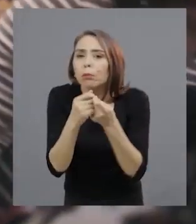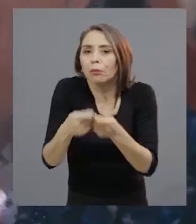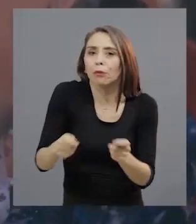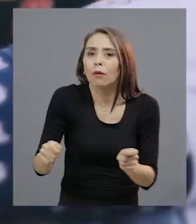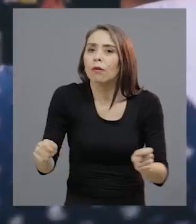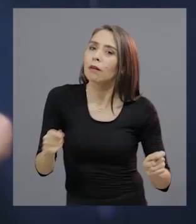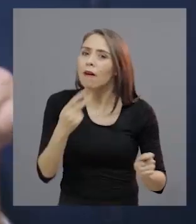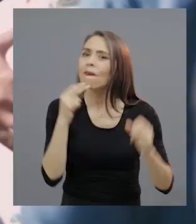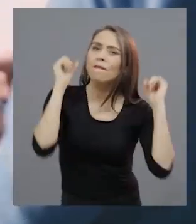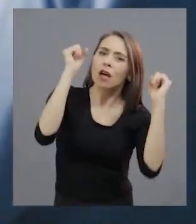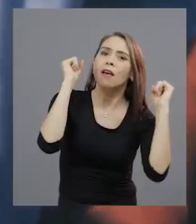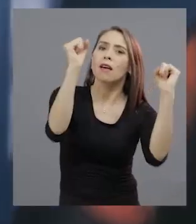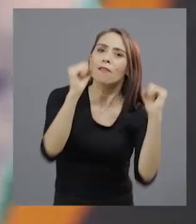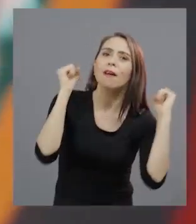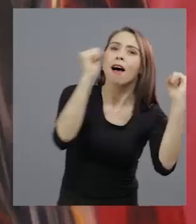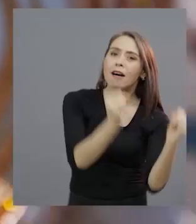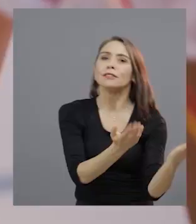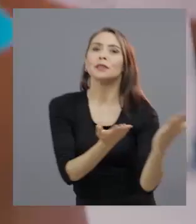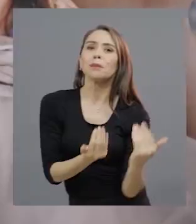viva la esperanza